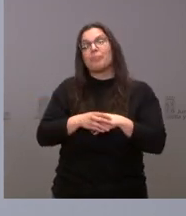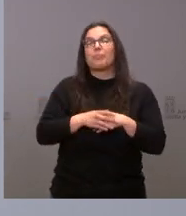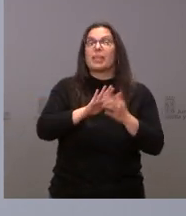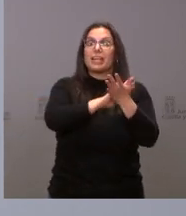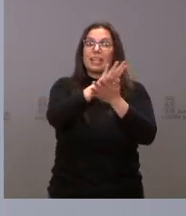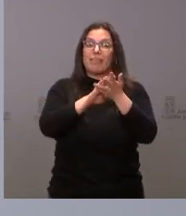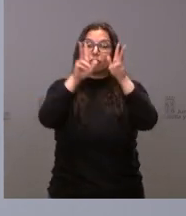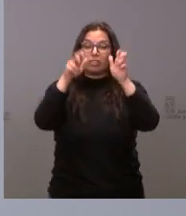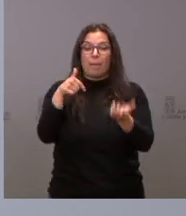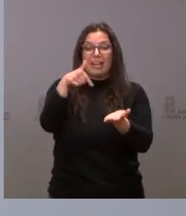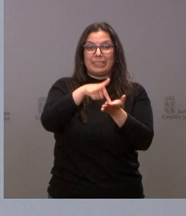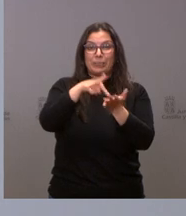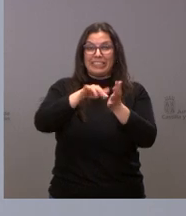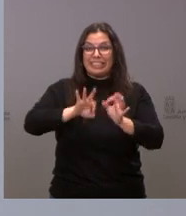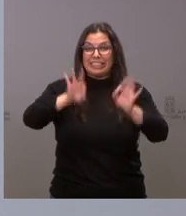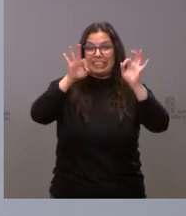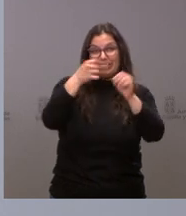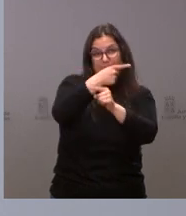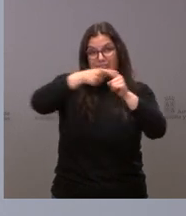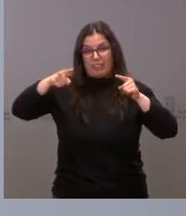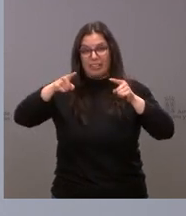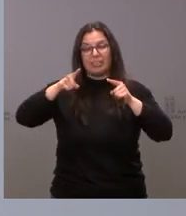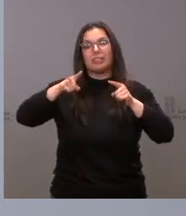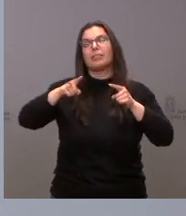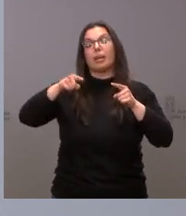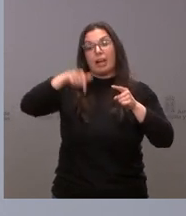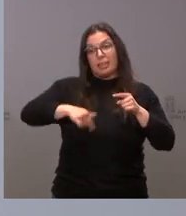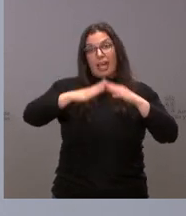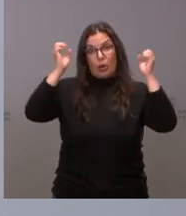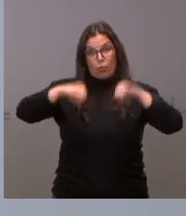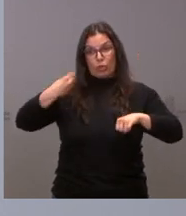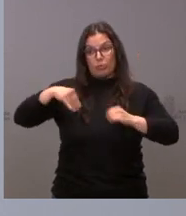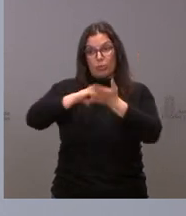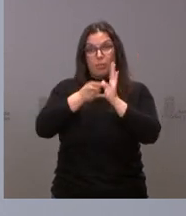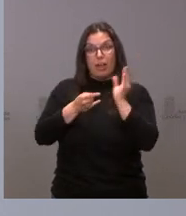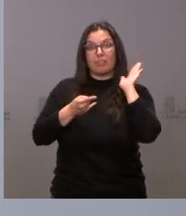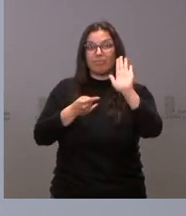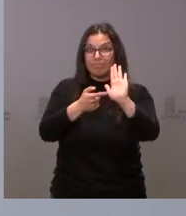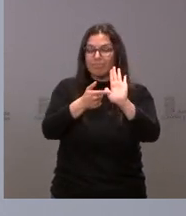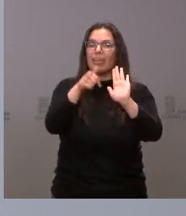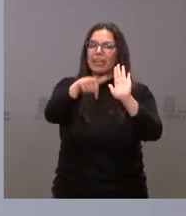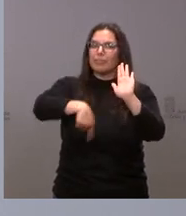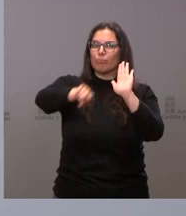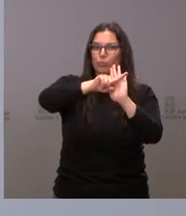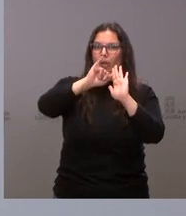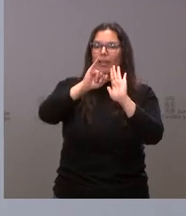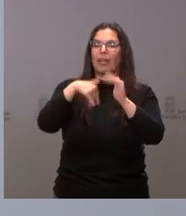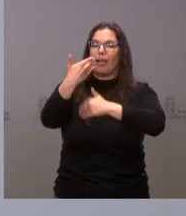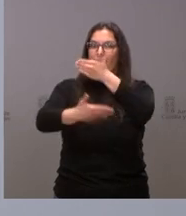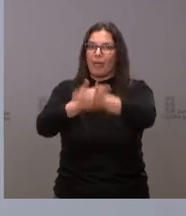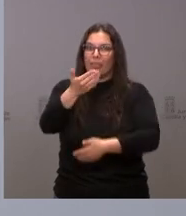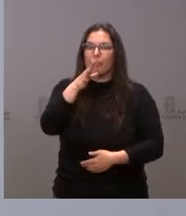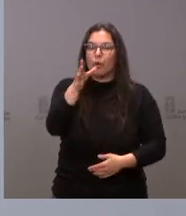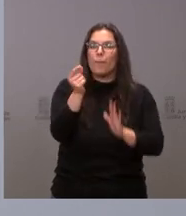fiscalidad diferenciada precisamente aquí en el acuerdo que hoy se plantea se avanza en la fiscalidad diferenciada porque se toman medidas